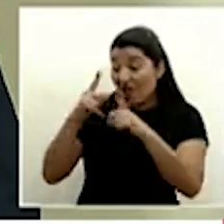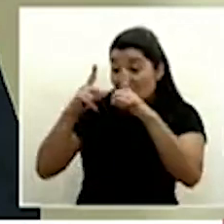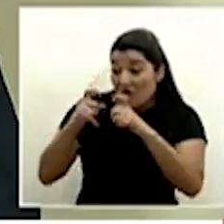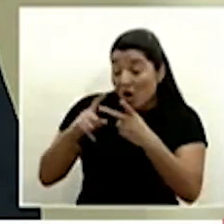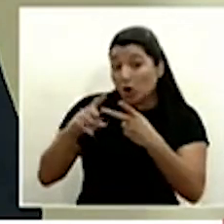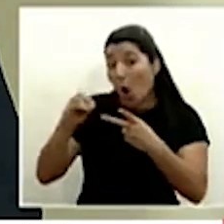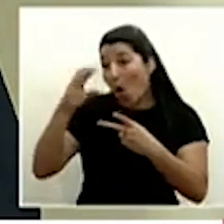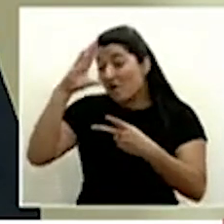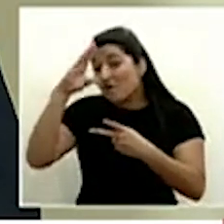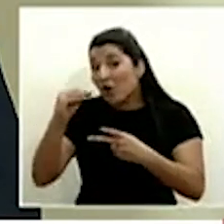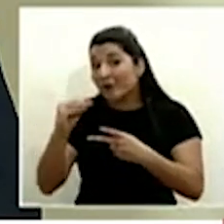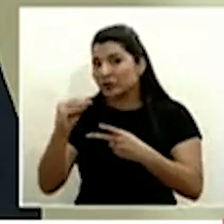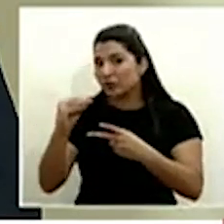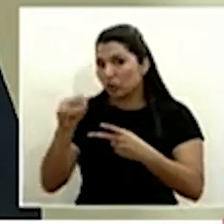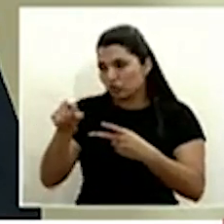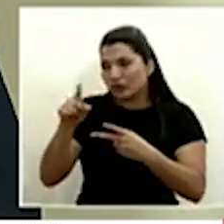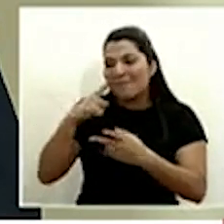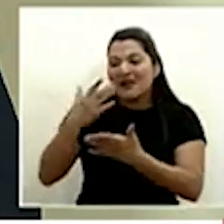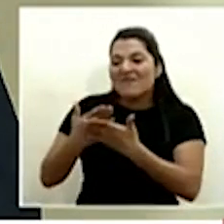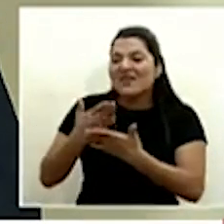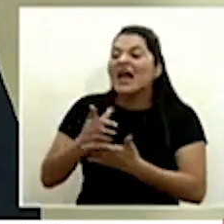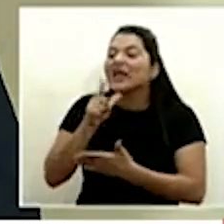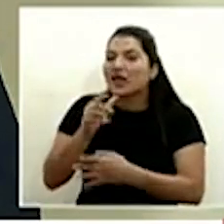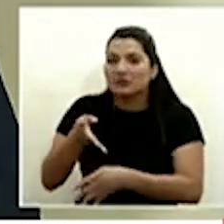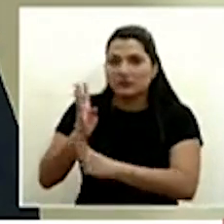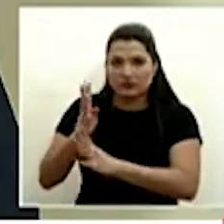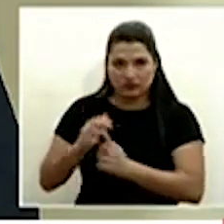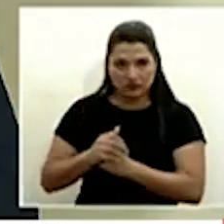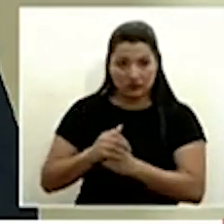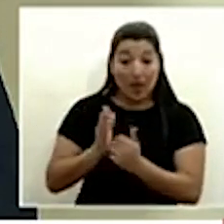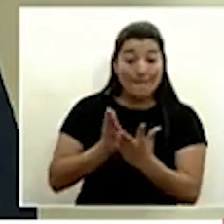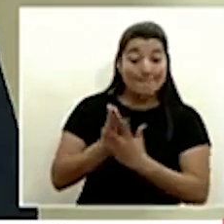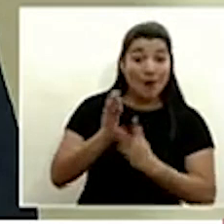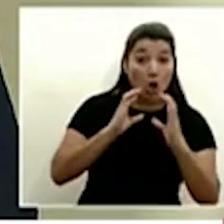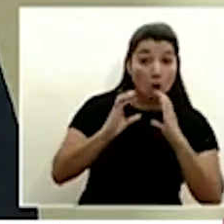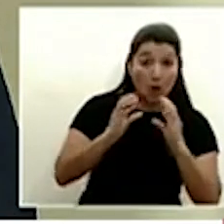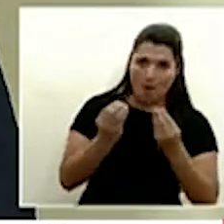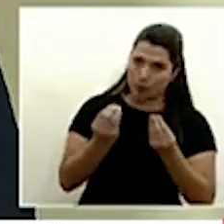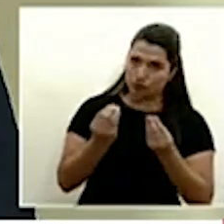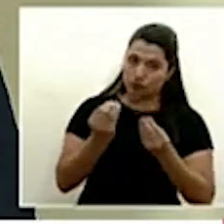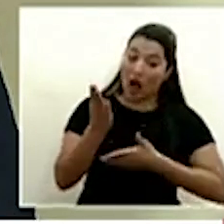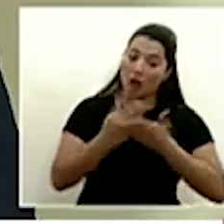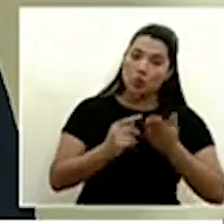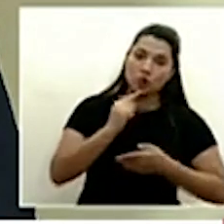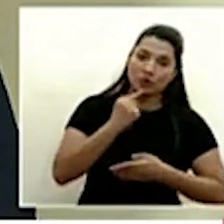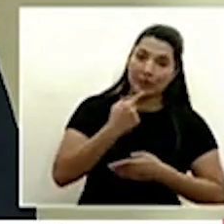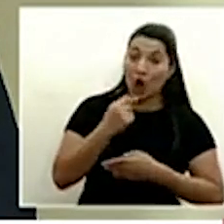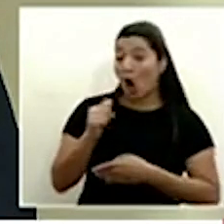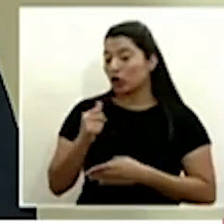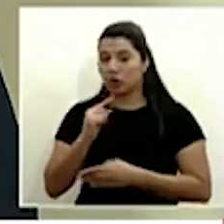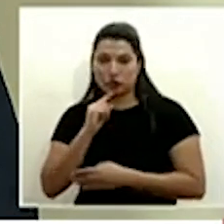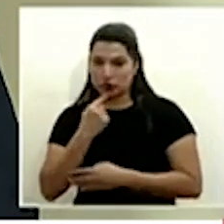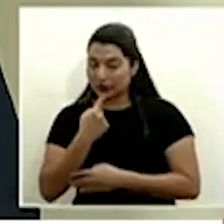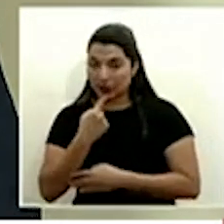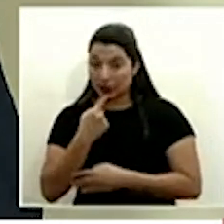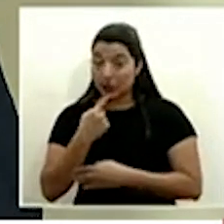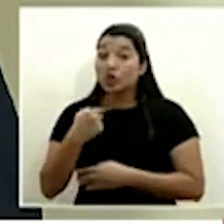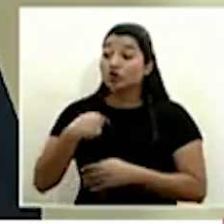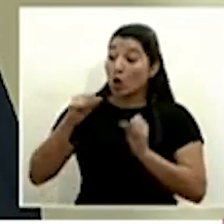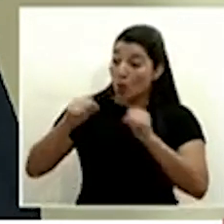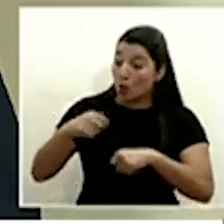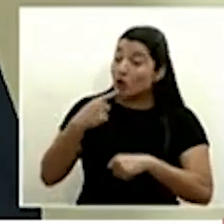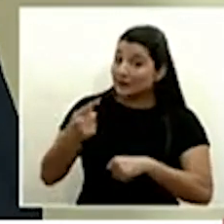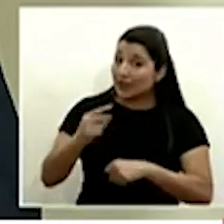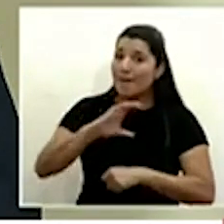corroboren de repente medios de comunicación hay muchos serios y no serios lo que si le puedo decir es que nos estamos